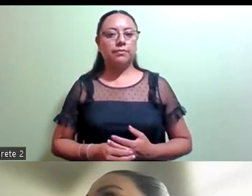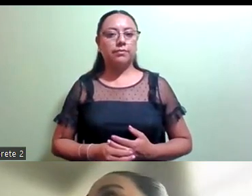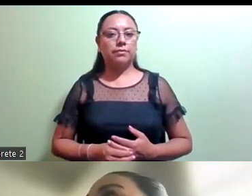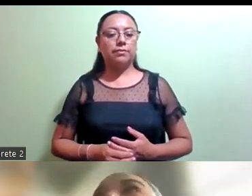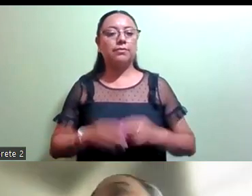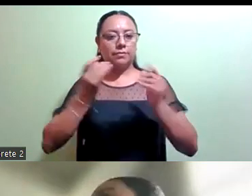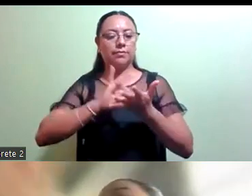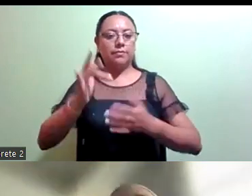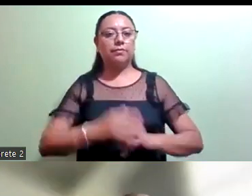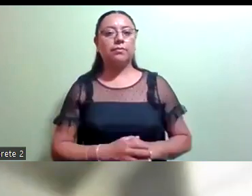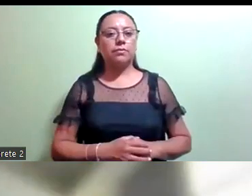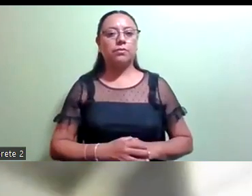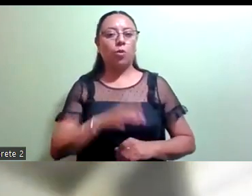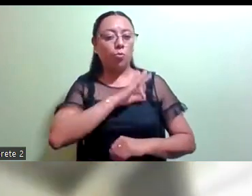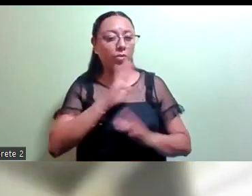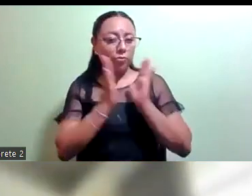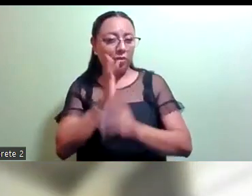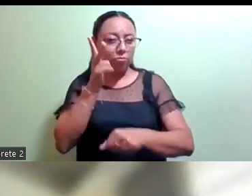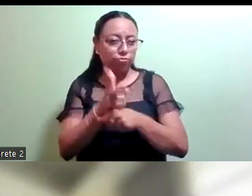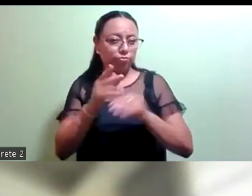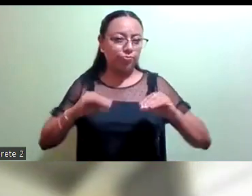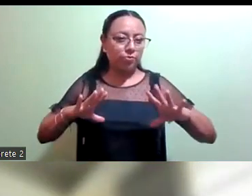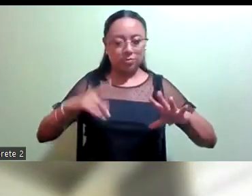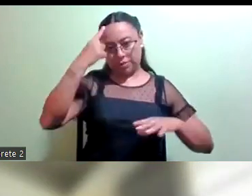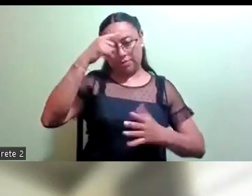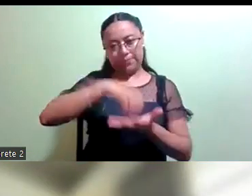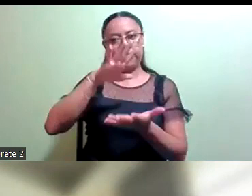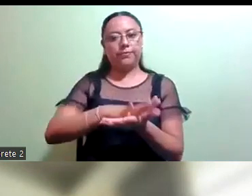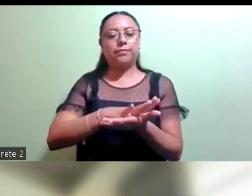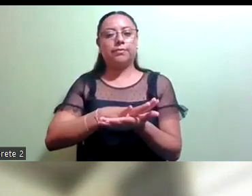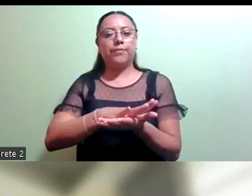Muchas gracias, diputado. ¿Podría prender su cámara para que quede registro?